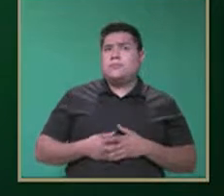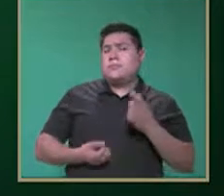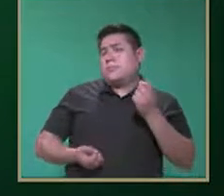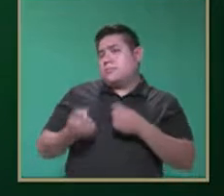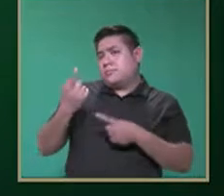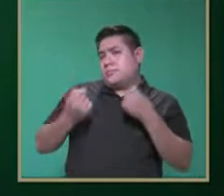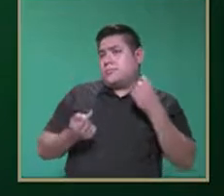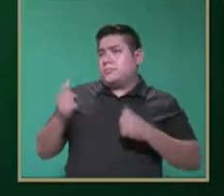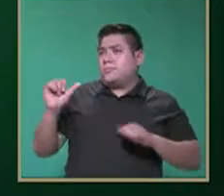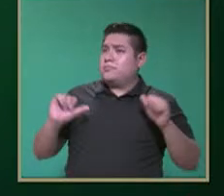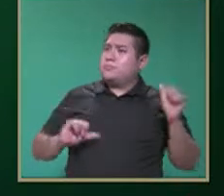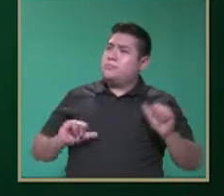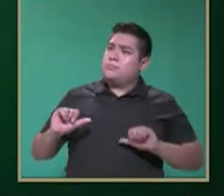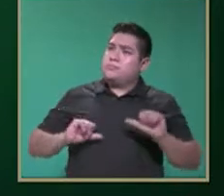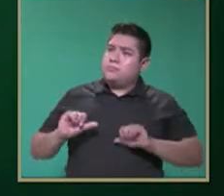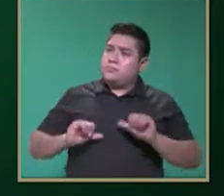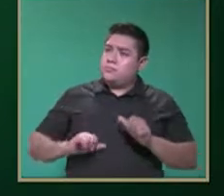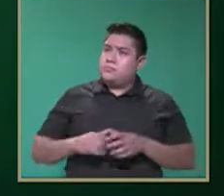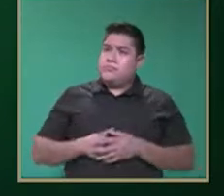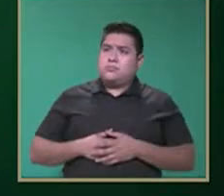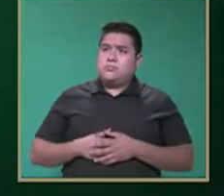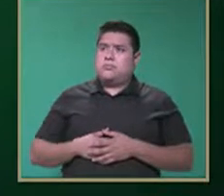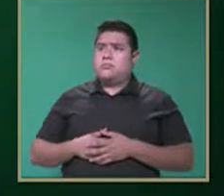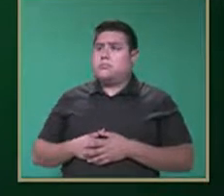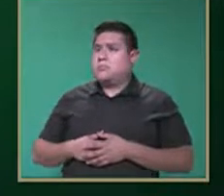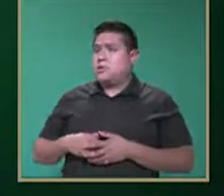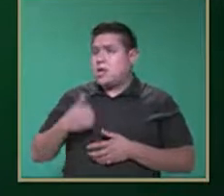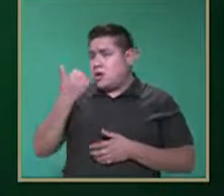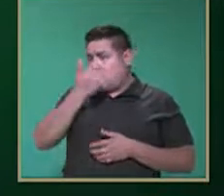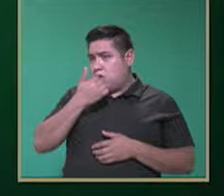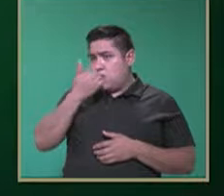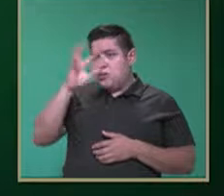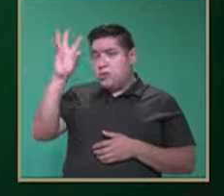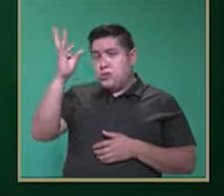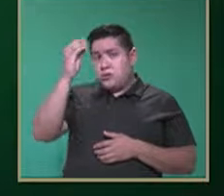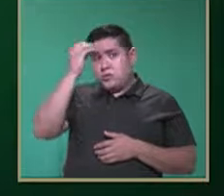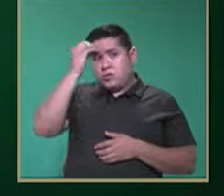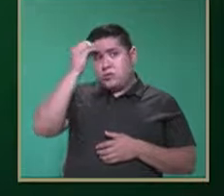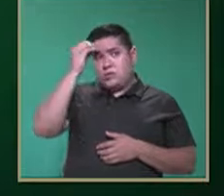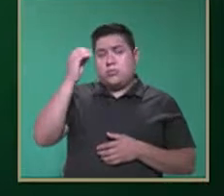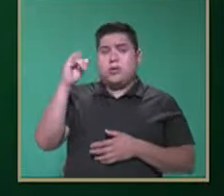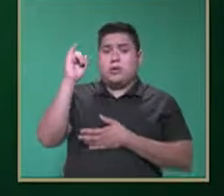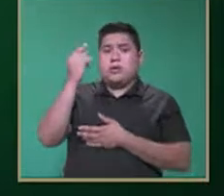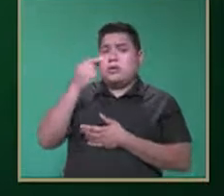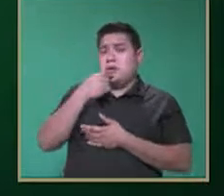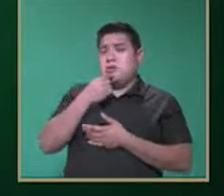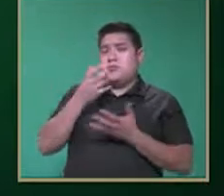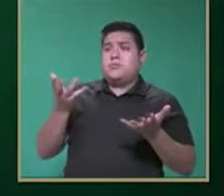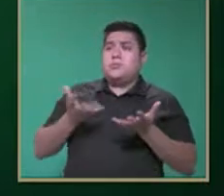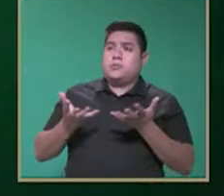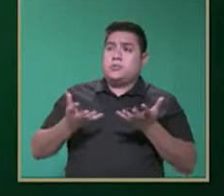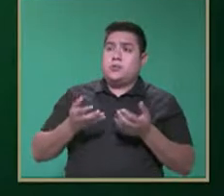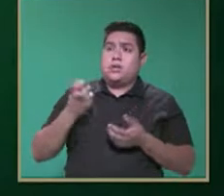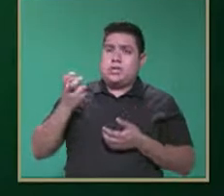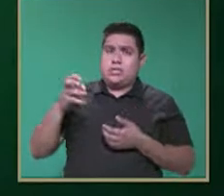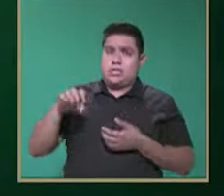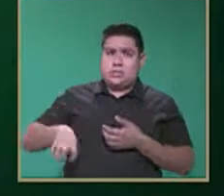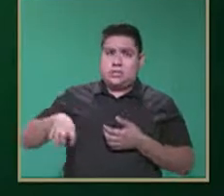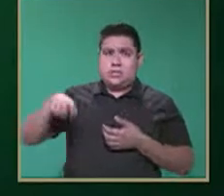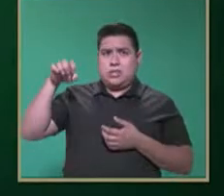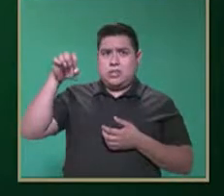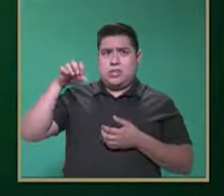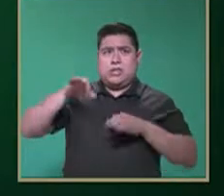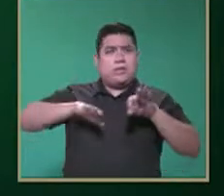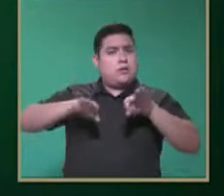actividades que implementamos en alumnos con TEA en preescolar. Recordemos que en esta edad pues les gusta mucho